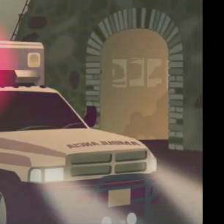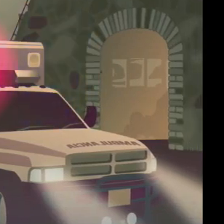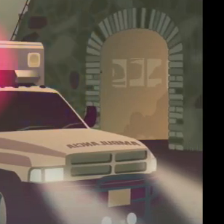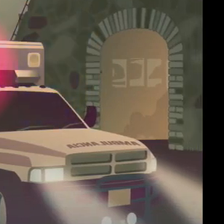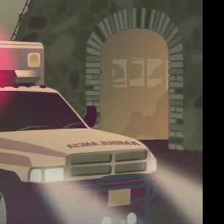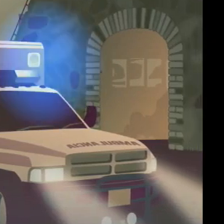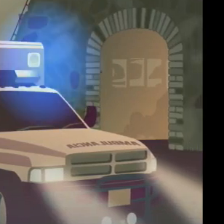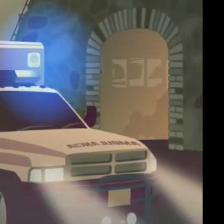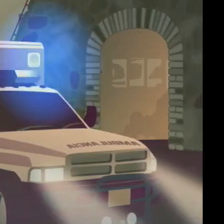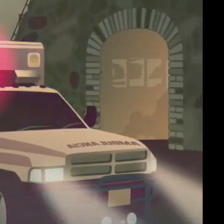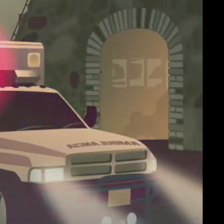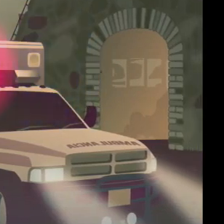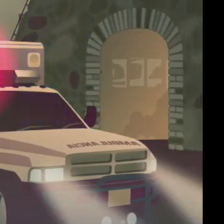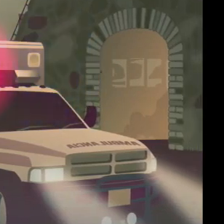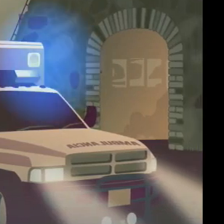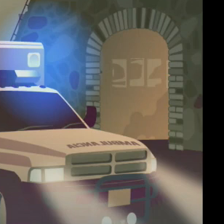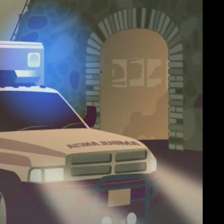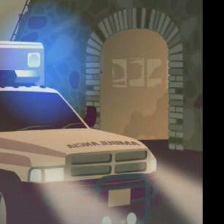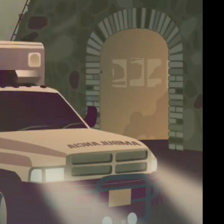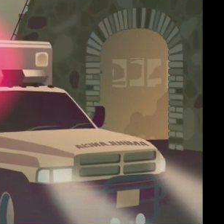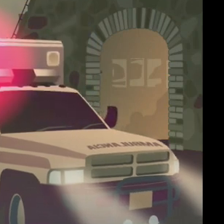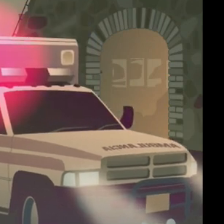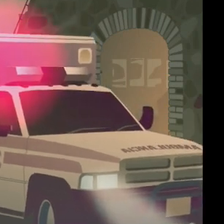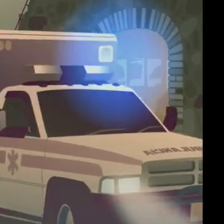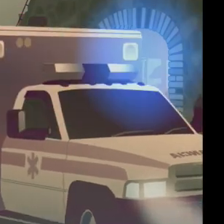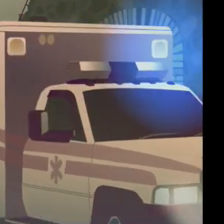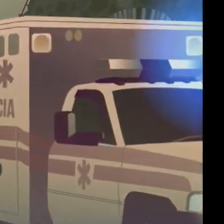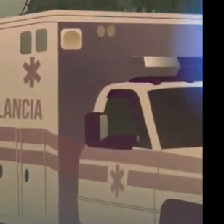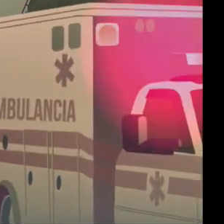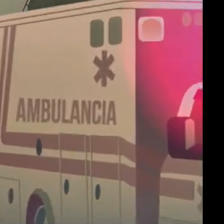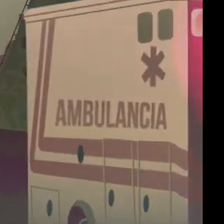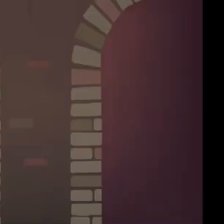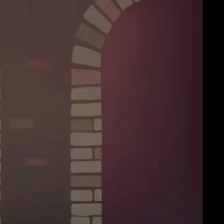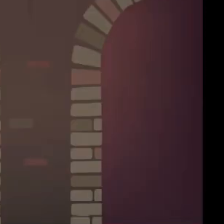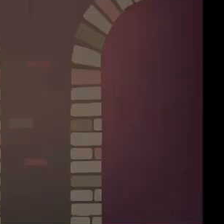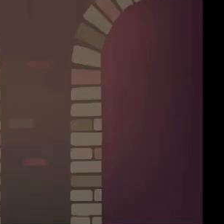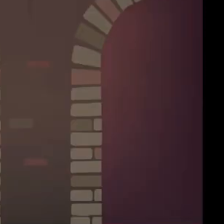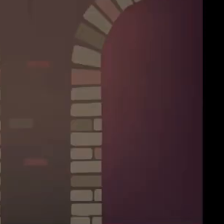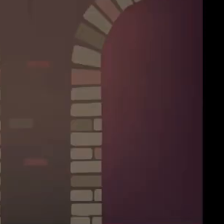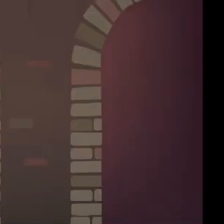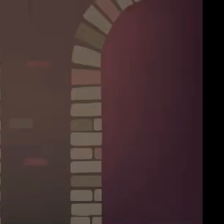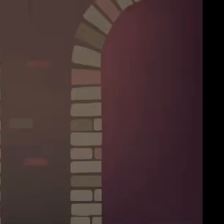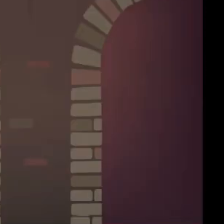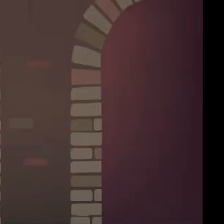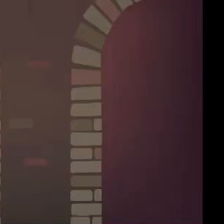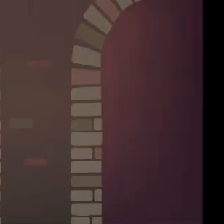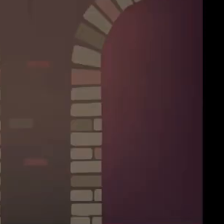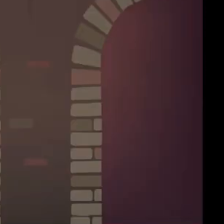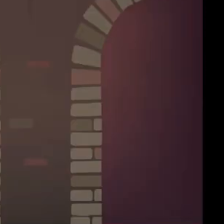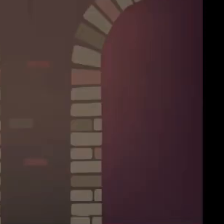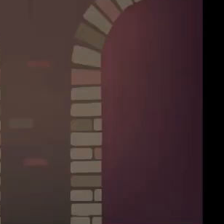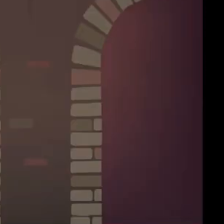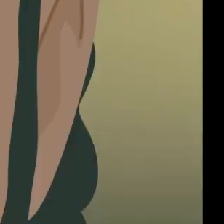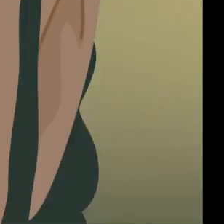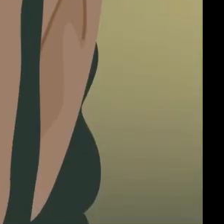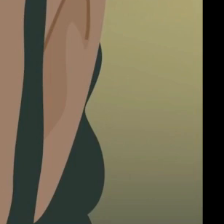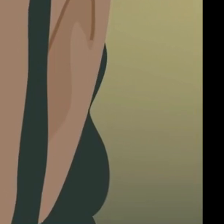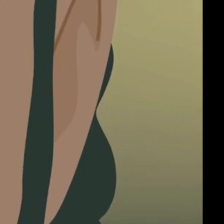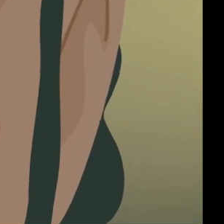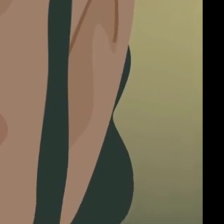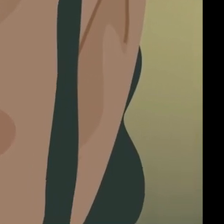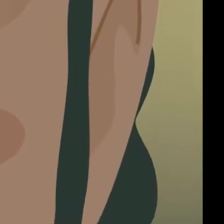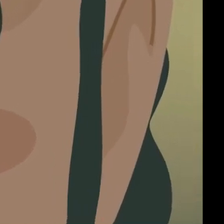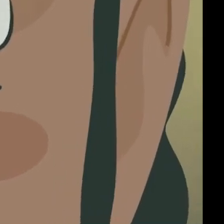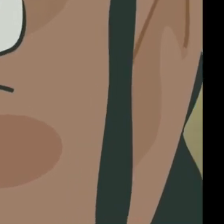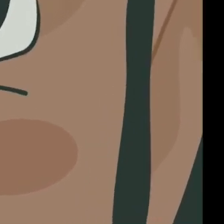sabíamos de la importancia que esto tenía para nuestra economía para nuestra salud para nuestras familias a